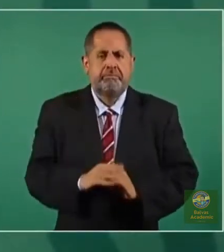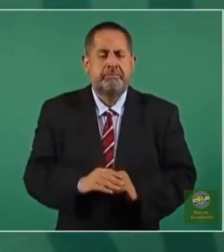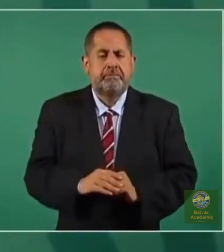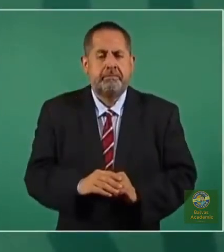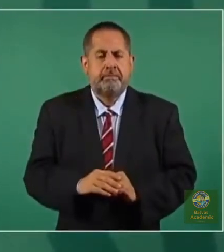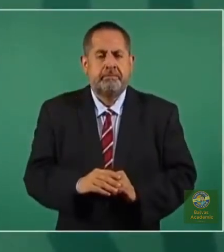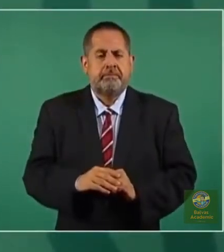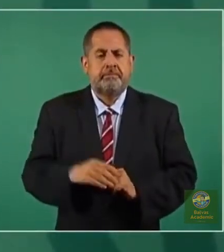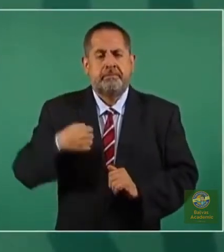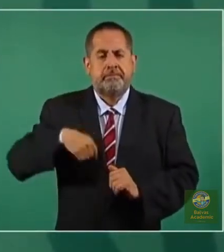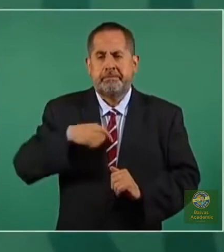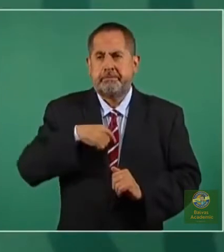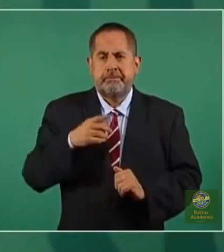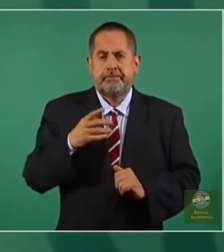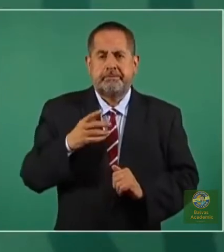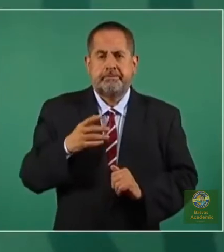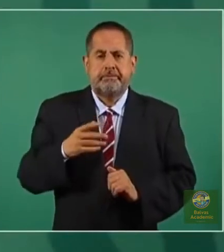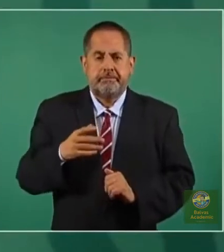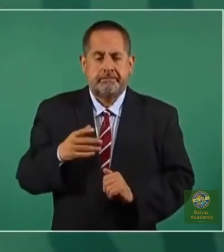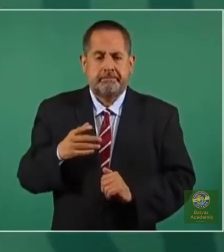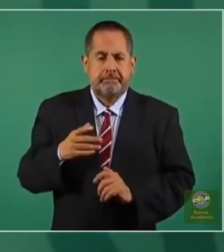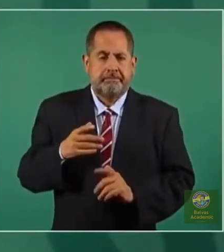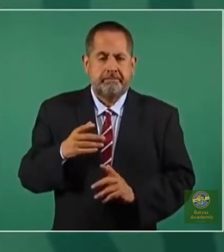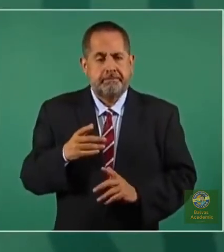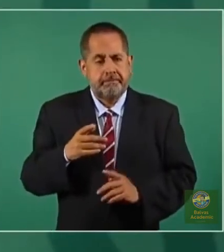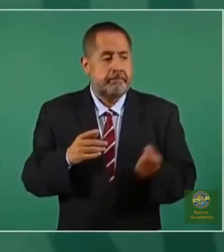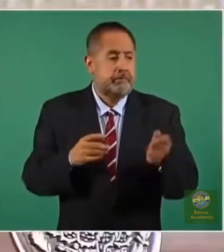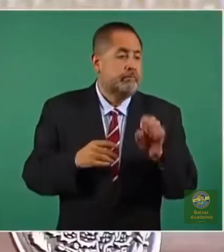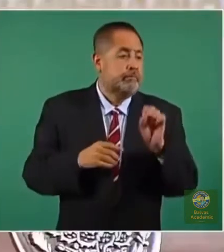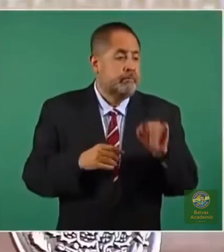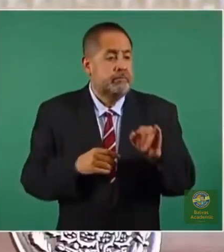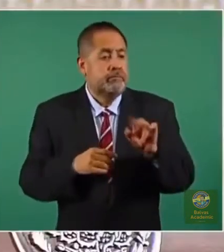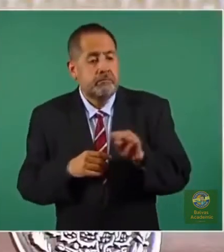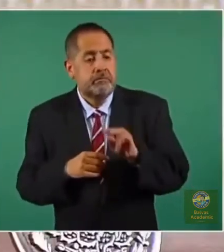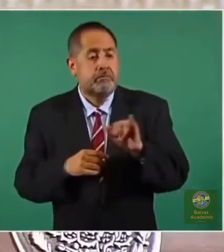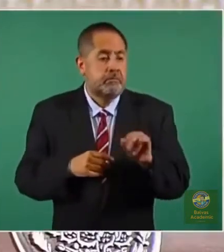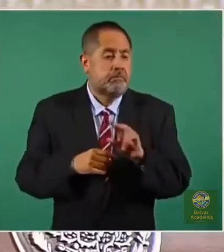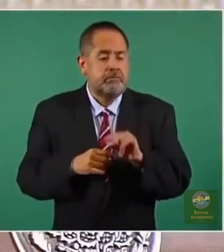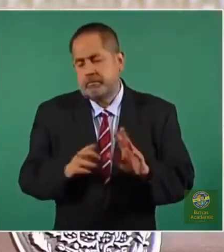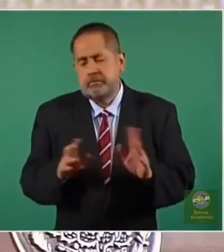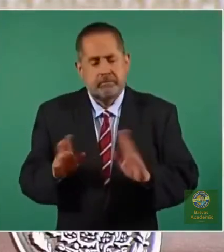No podemos caer en esa discriminación.